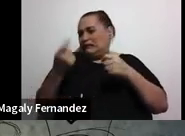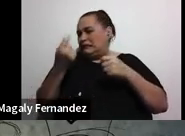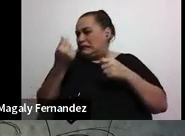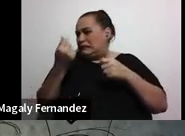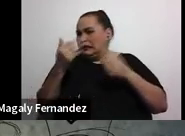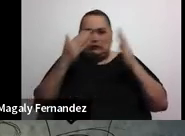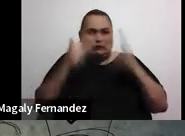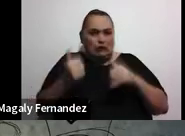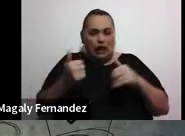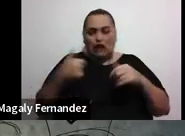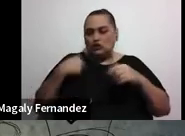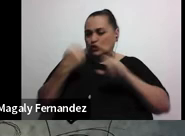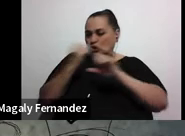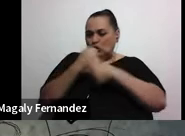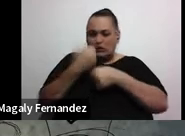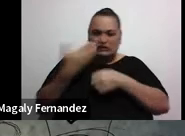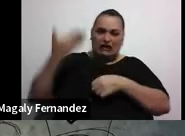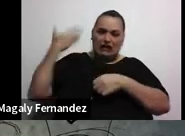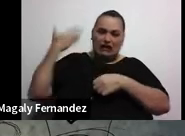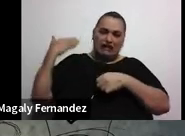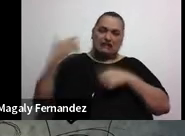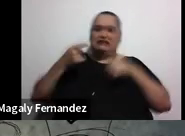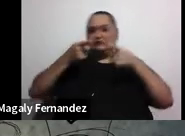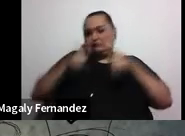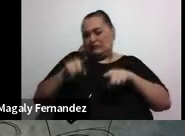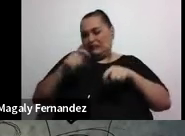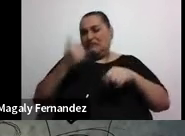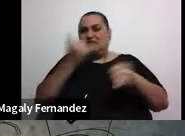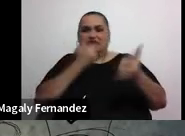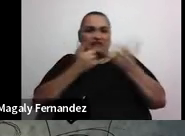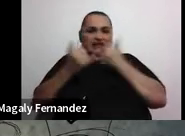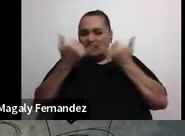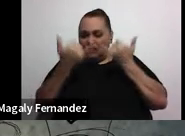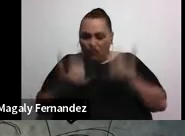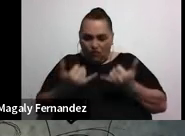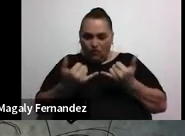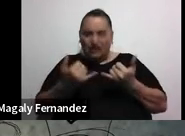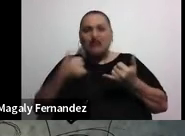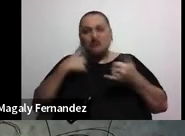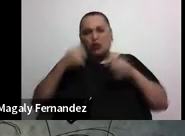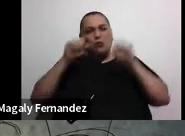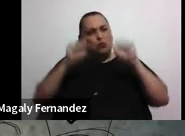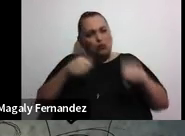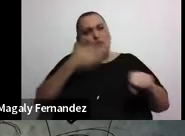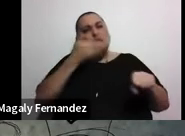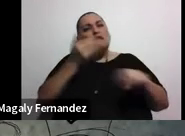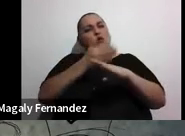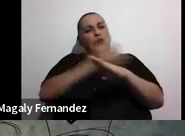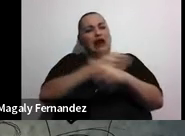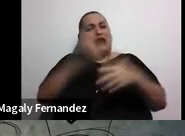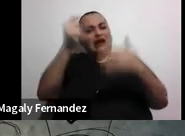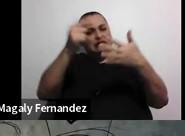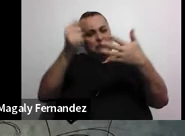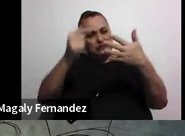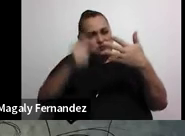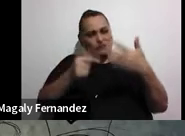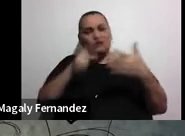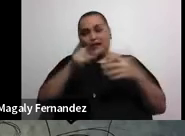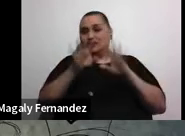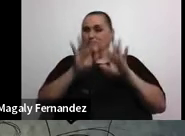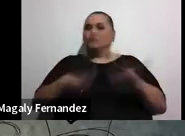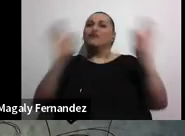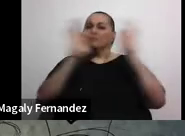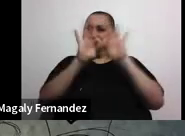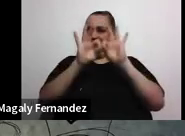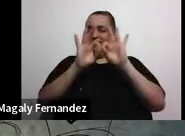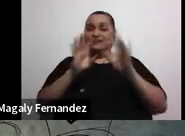cosas que no hice en el pasado, cosas en donde fallé, cosas que pude haber mejorado. Eso también es importante. Cuando hablamos de salud